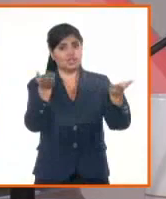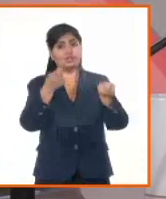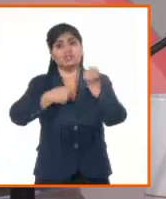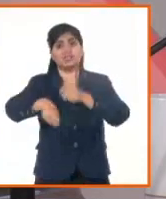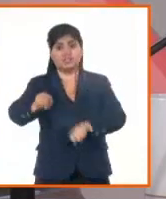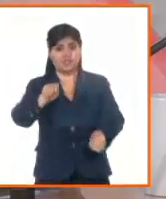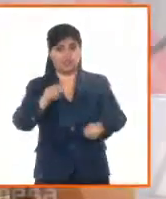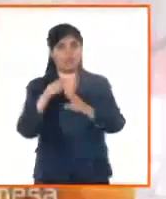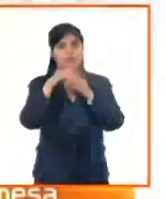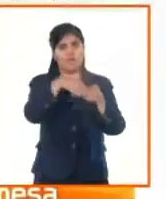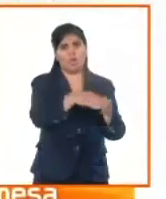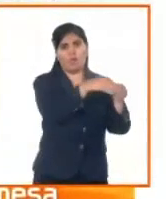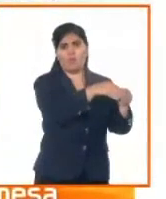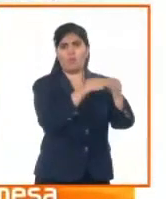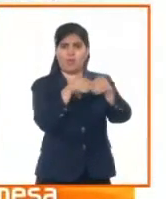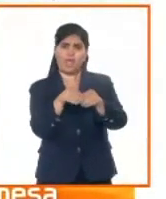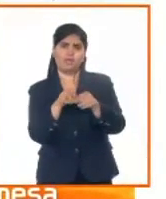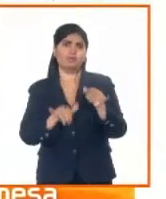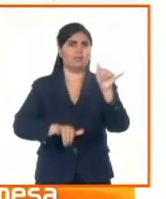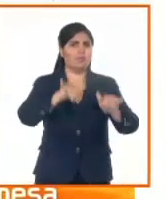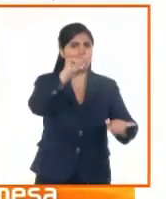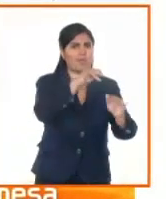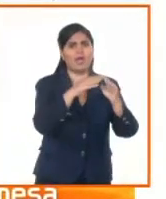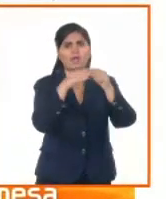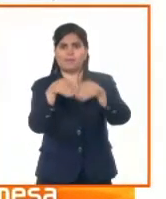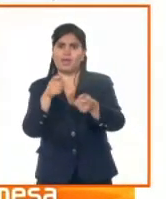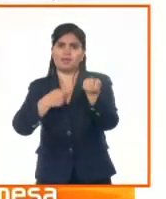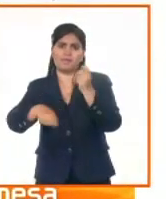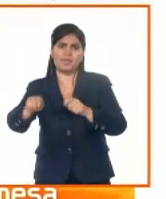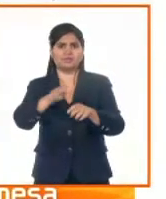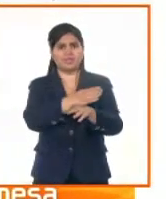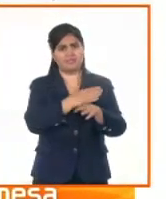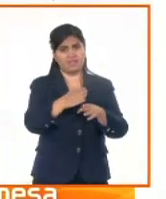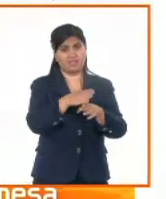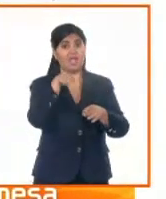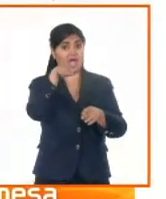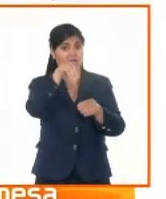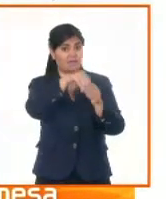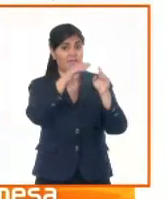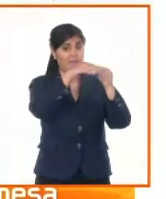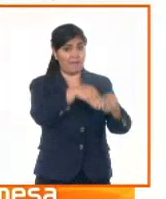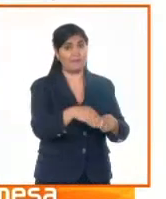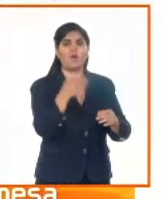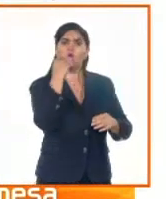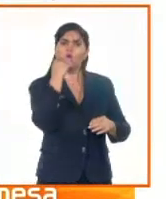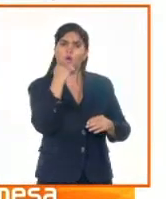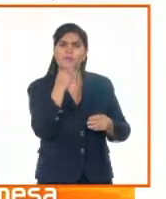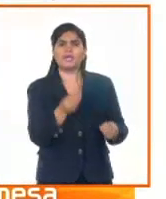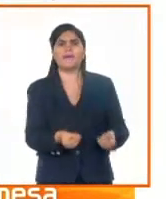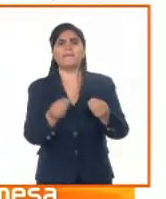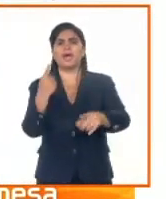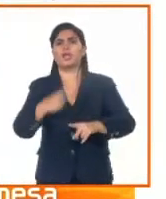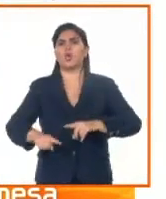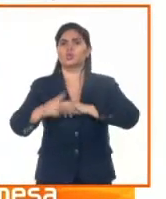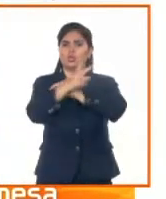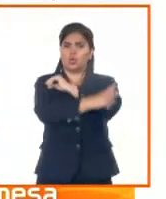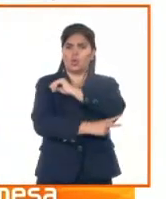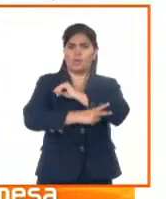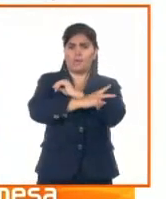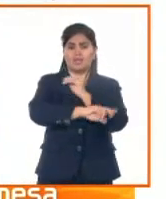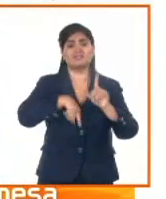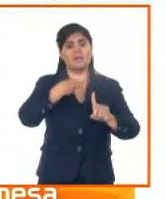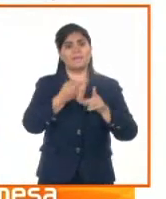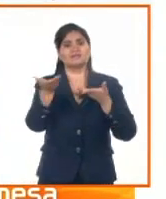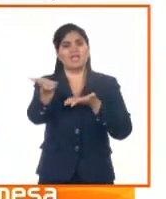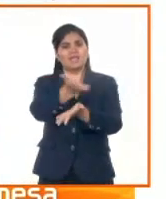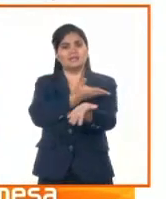puertos y fronteras y el intercambio de insumos intermedios y también de maquinaria y tecnología en beneficio de la